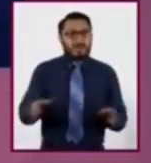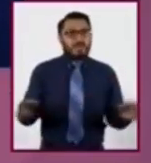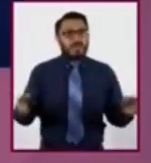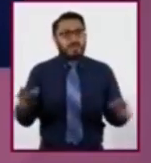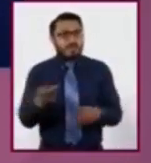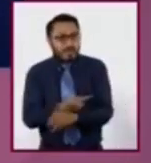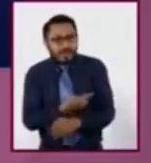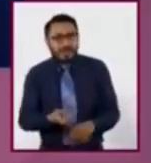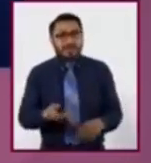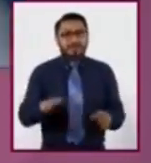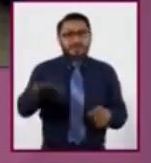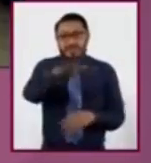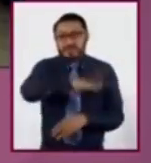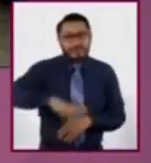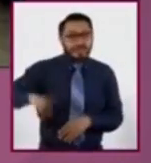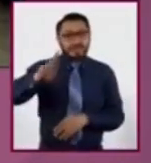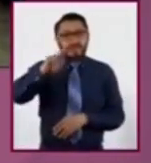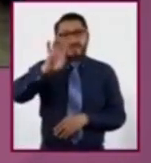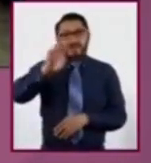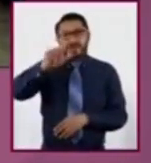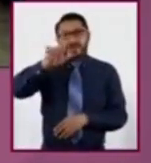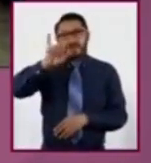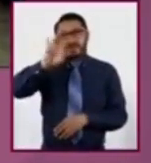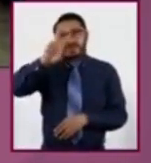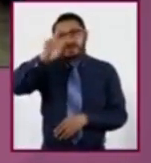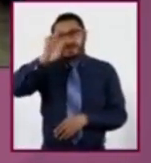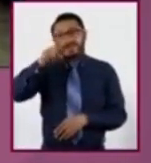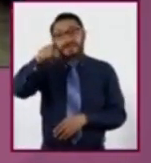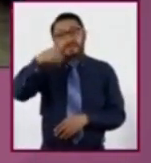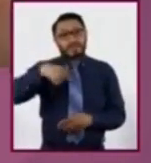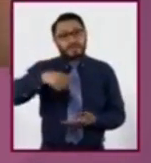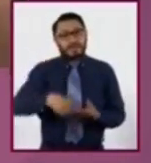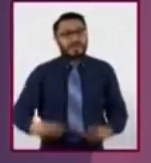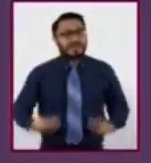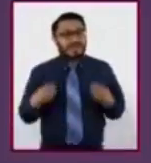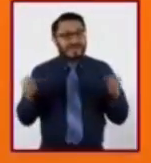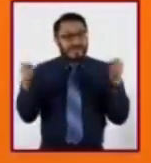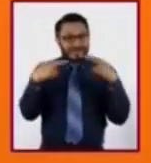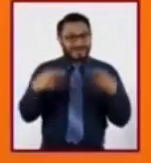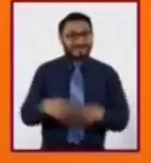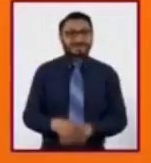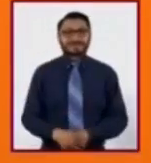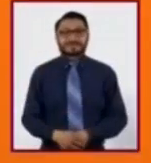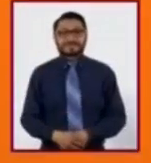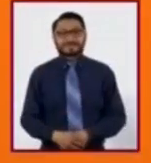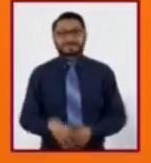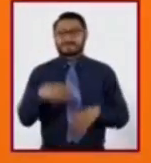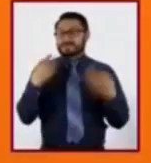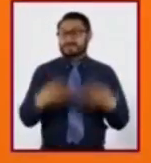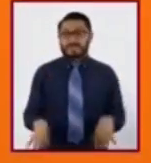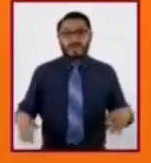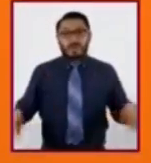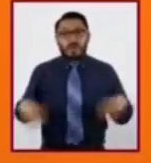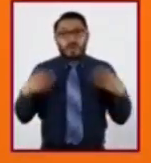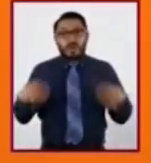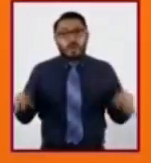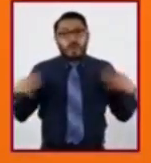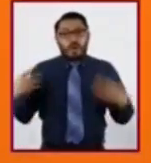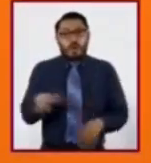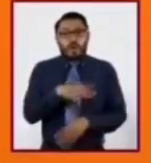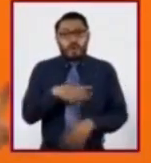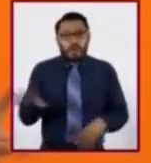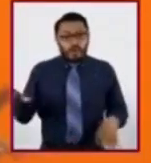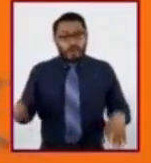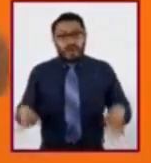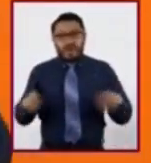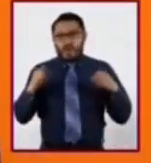relieve del lugar donde viven? ¡Nos vemos en el camino! Es increíble la superfuerza que tiene